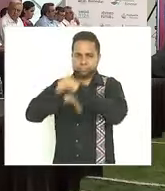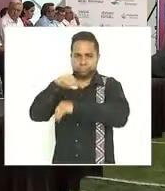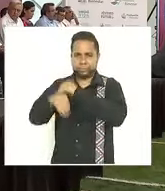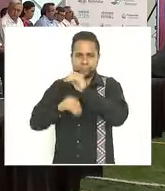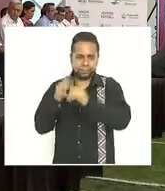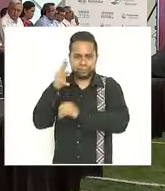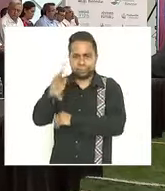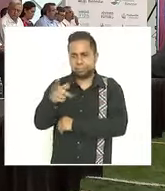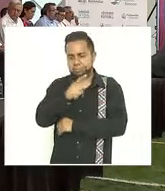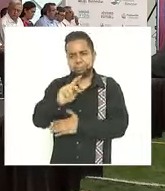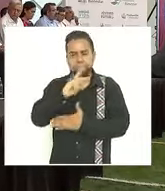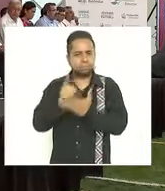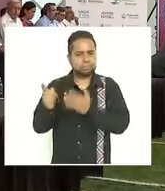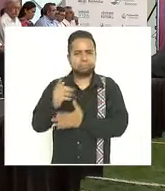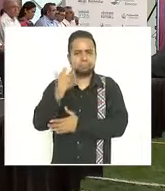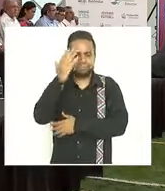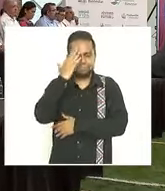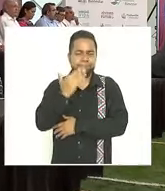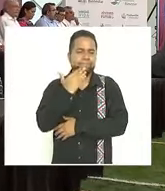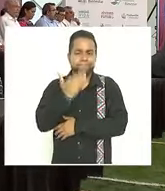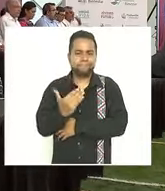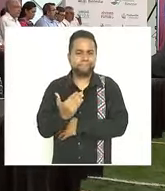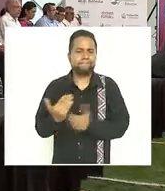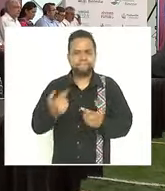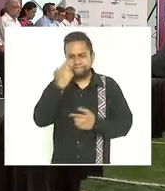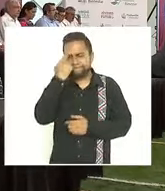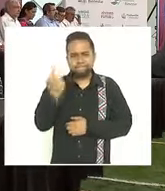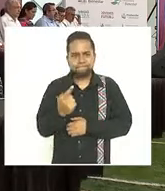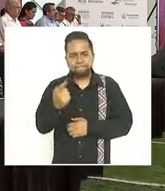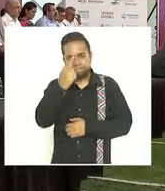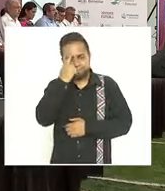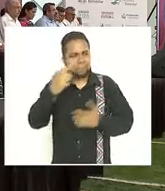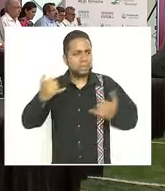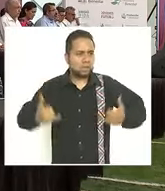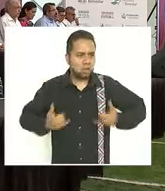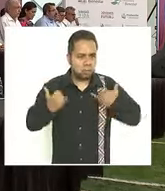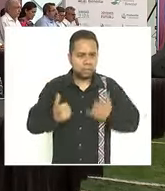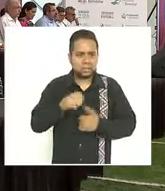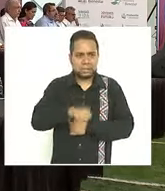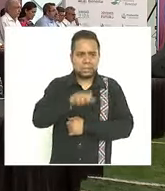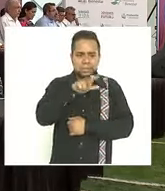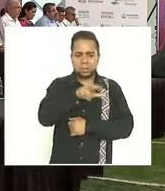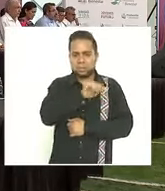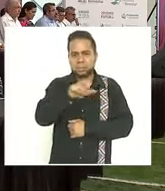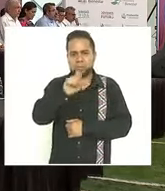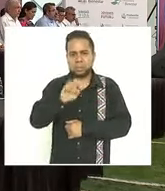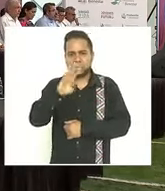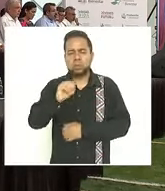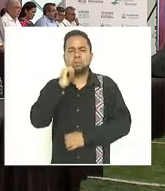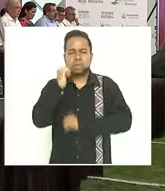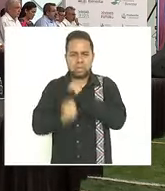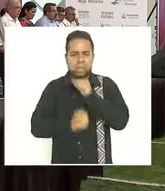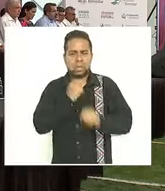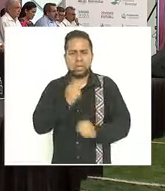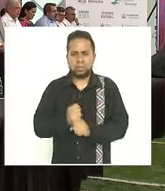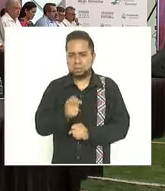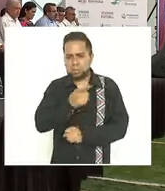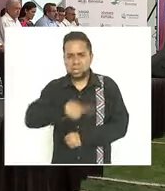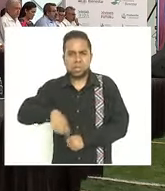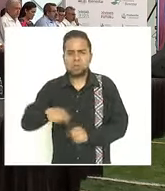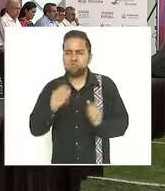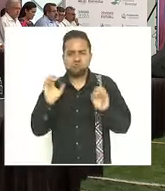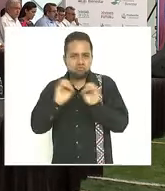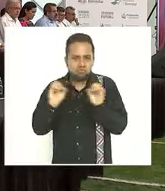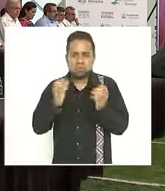programa que ustedes ya conocen bien está destinado a la juventud mexicana entre 18 y 29 años de edad que no se encuentran